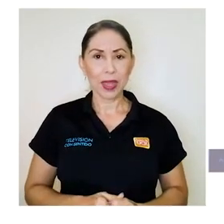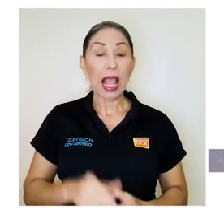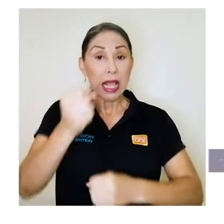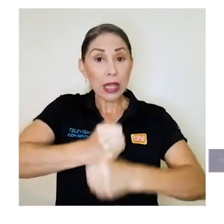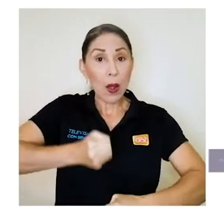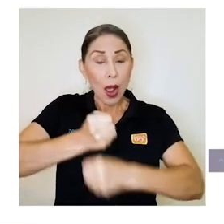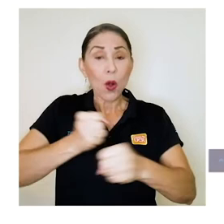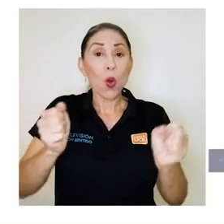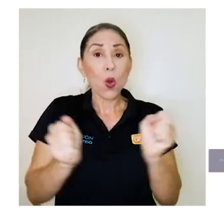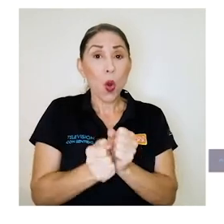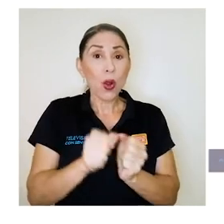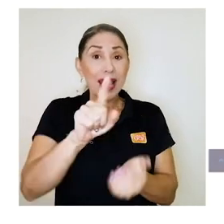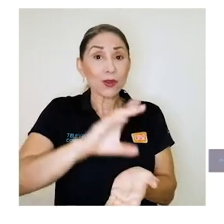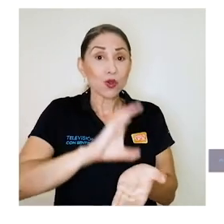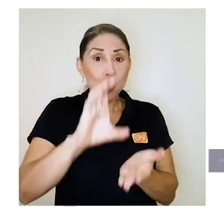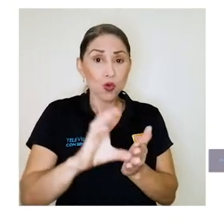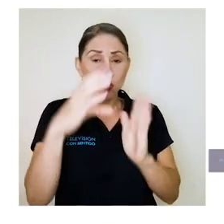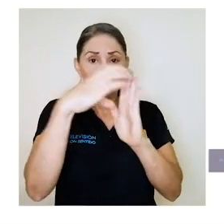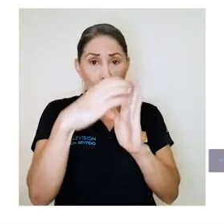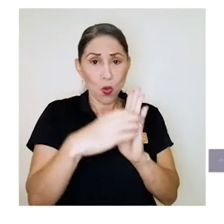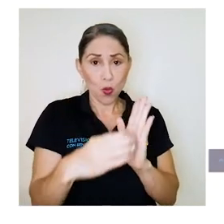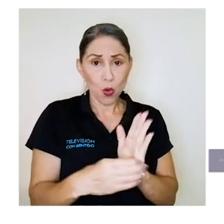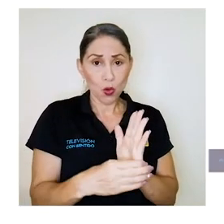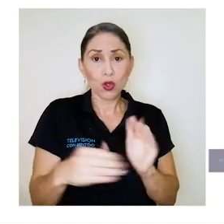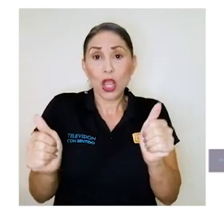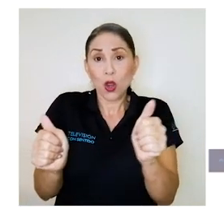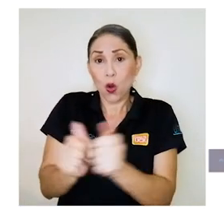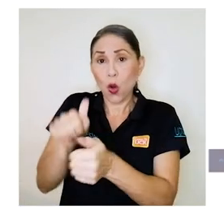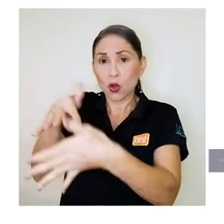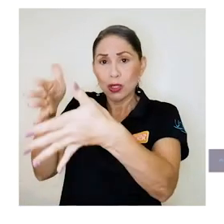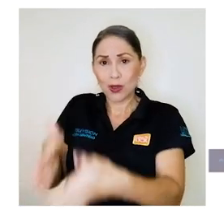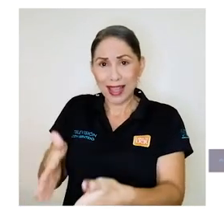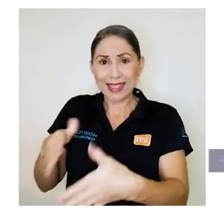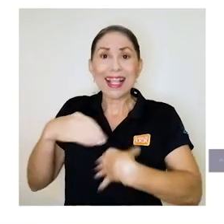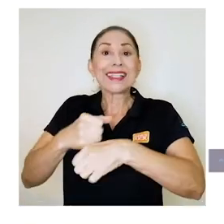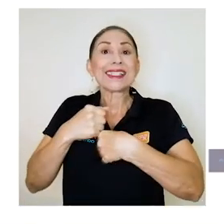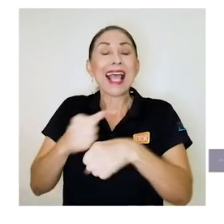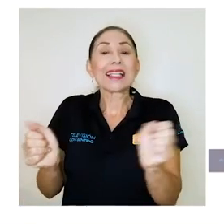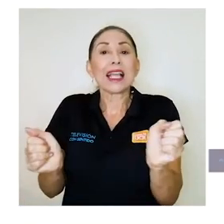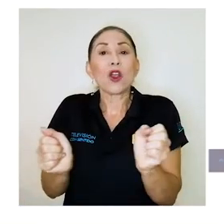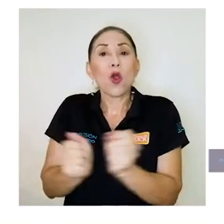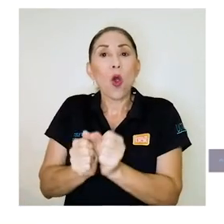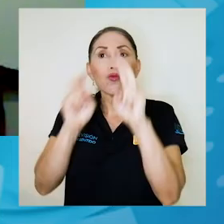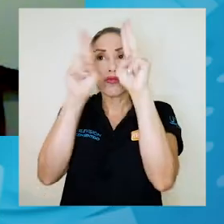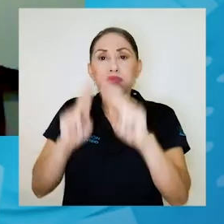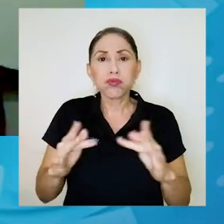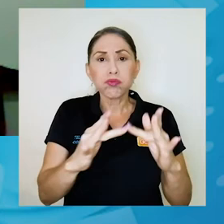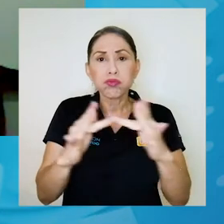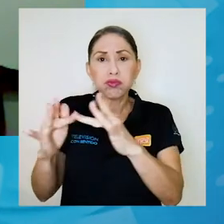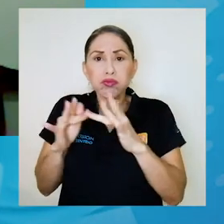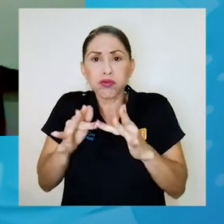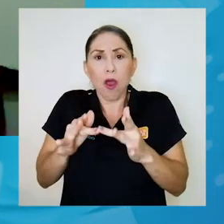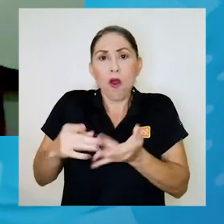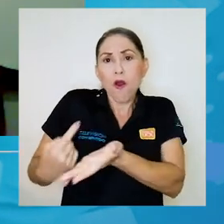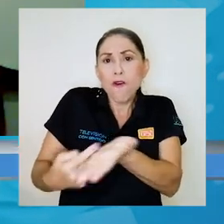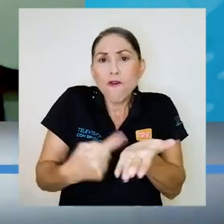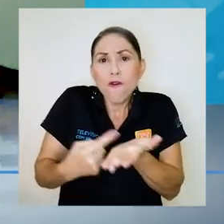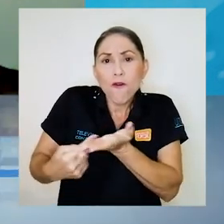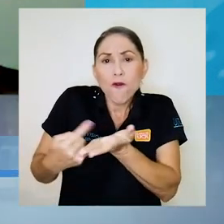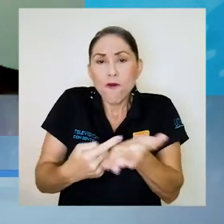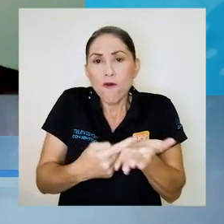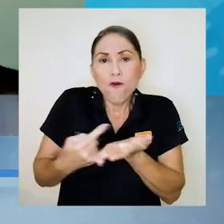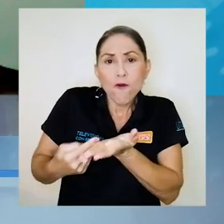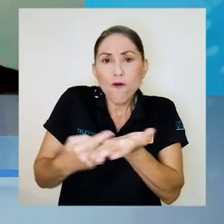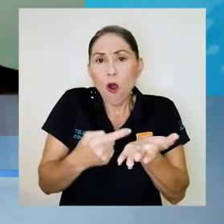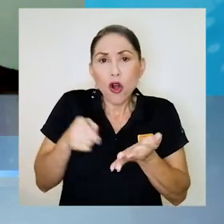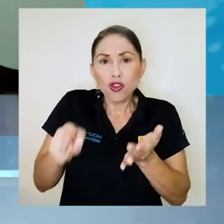módulos y los estudiantes se hace un seguimiento a través de foros y entonces en estos foros como ya se platicó